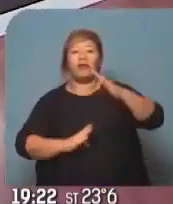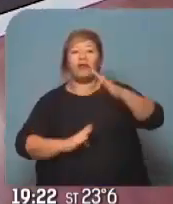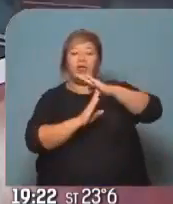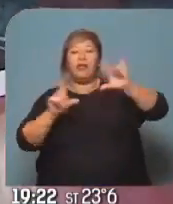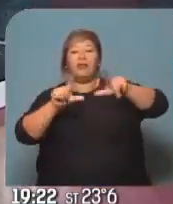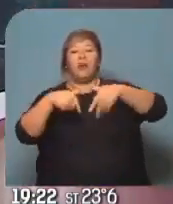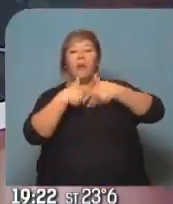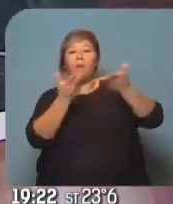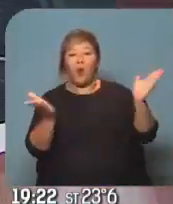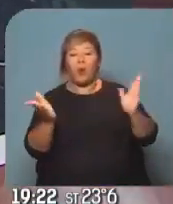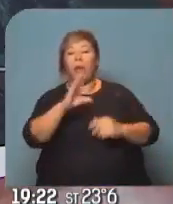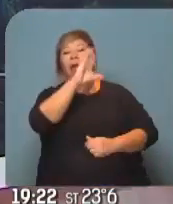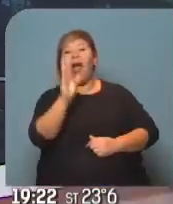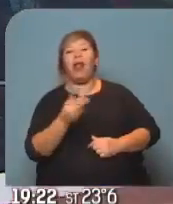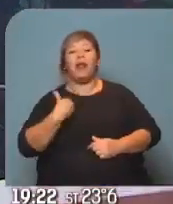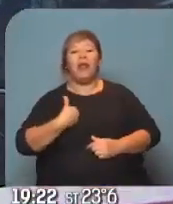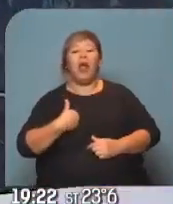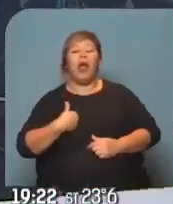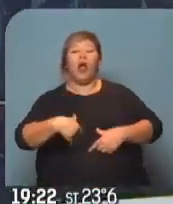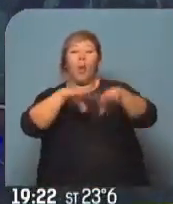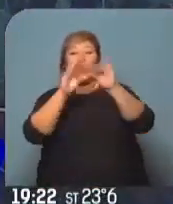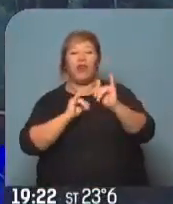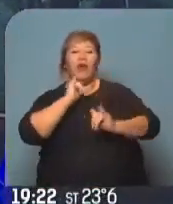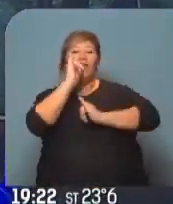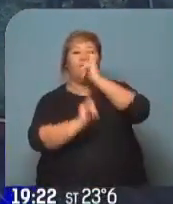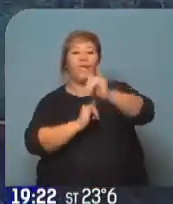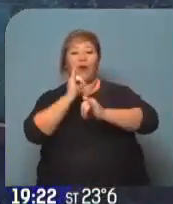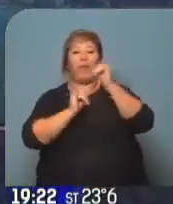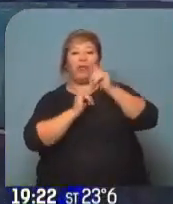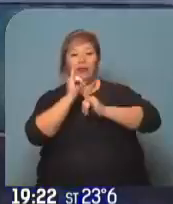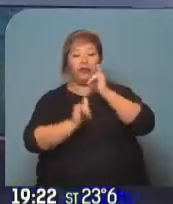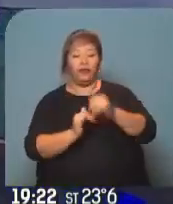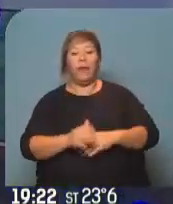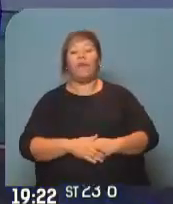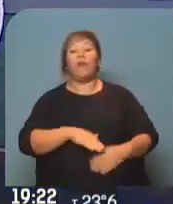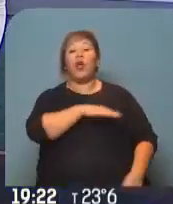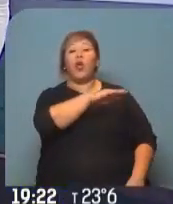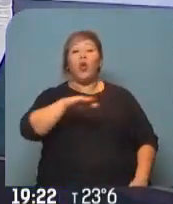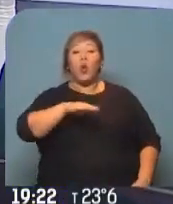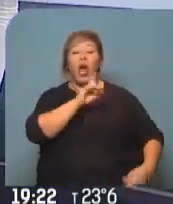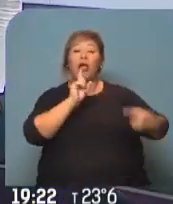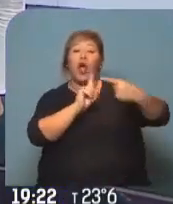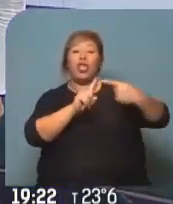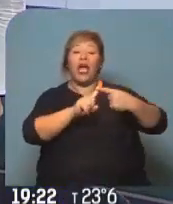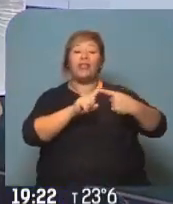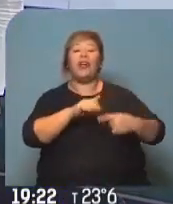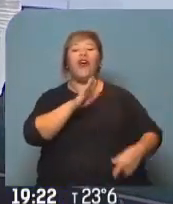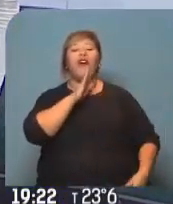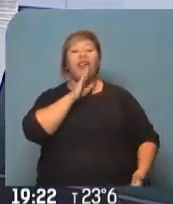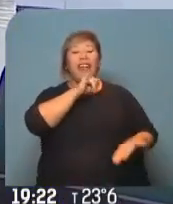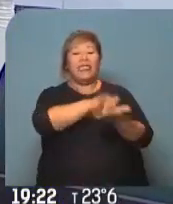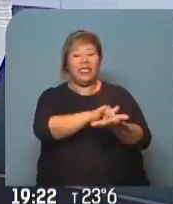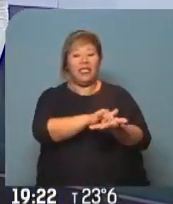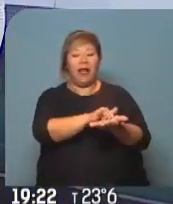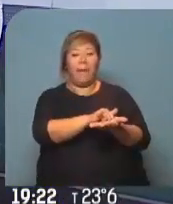Y volvemos a Ezeiza con el acto, en el momento en que han llegado ya los familiares de las víctimas de la guerra de Marvitas. Volvemos a tomar